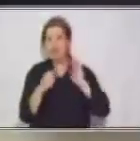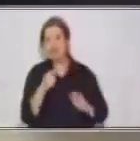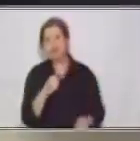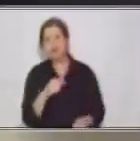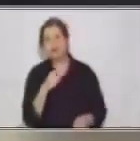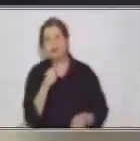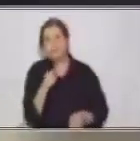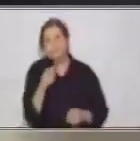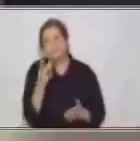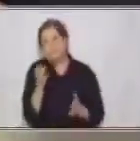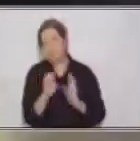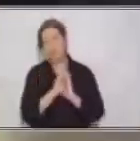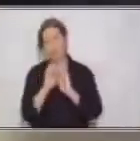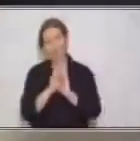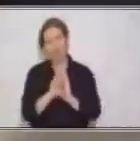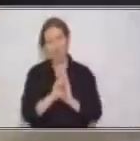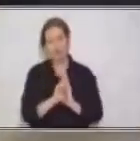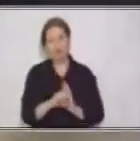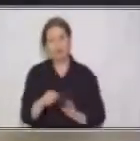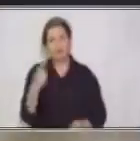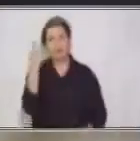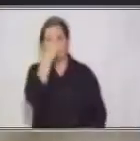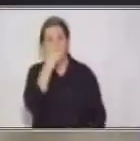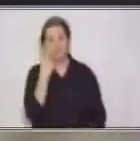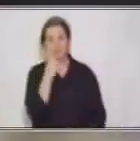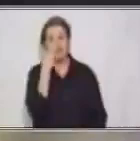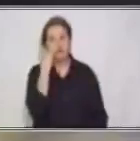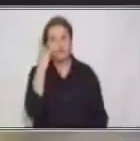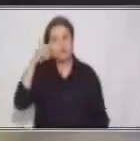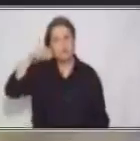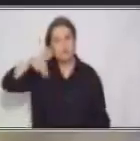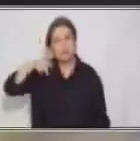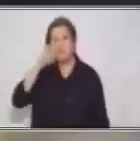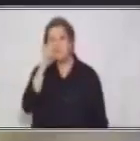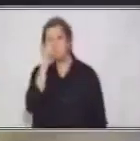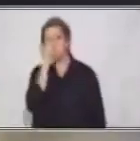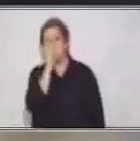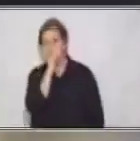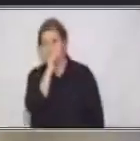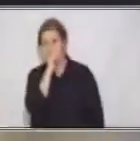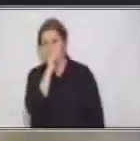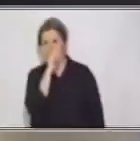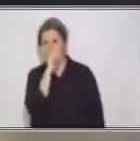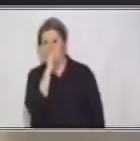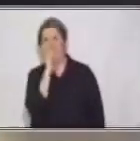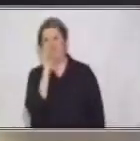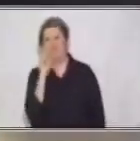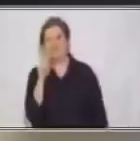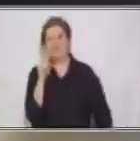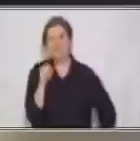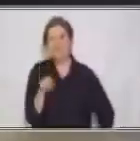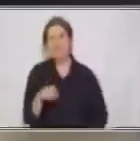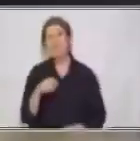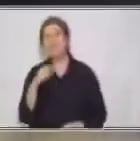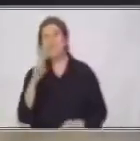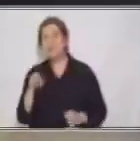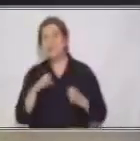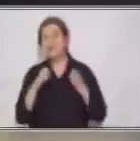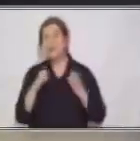piña estaba. Entonces, ahí hay un hilo que va a continuar mi relato. Pero aquí es conciso.